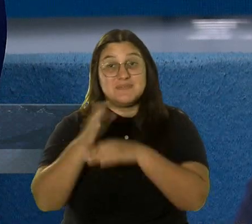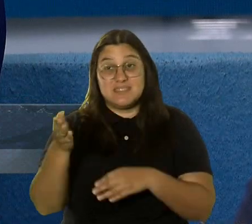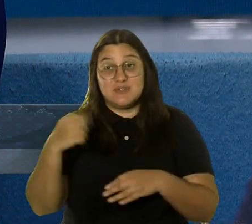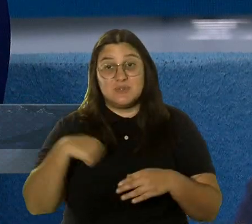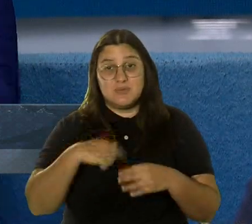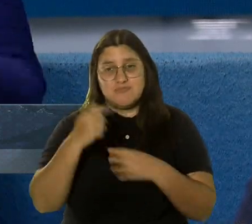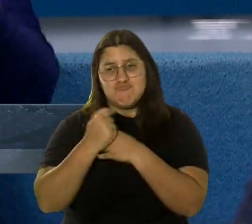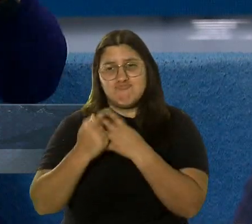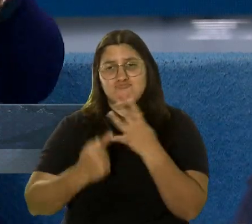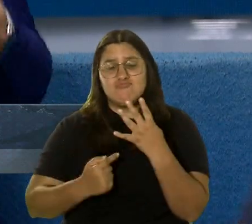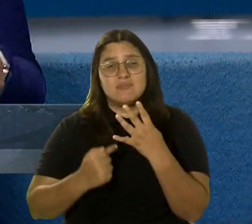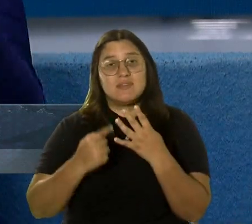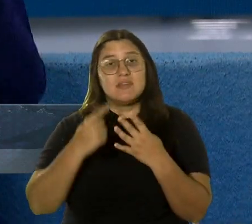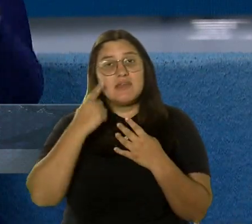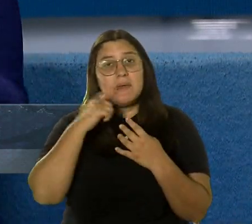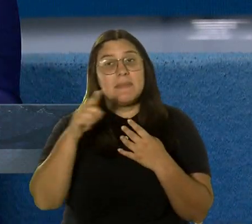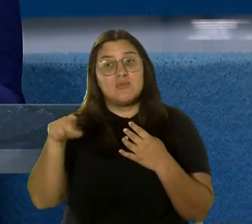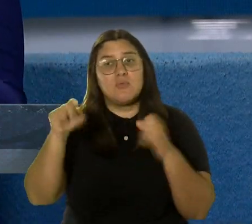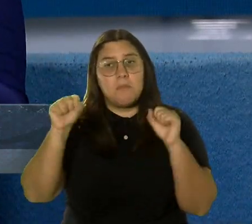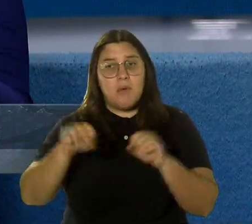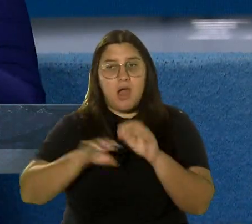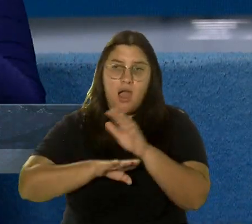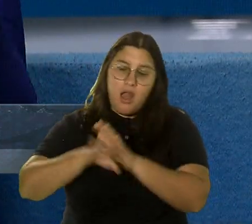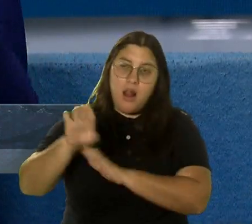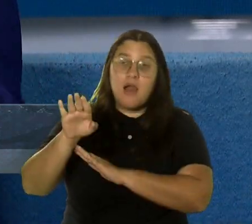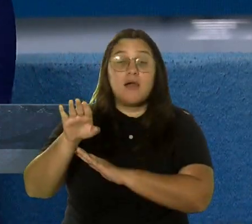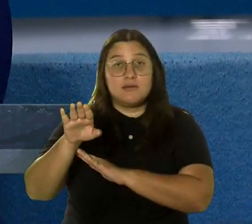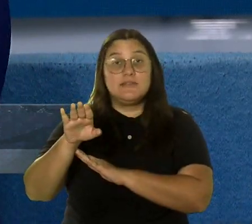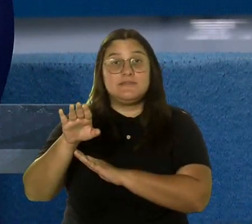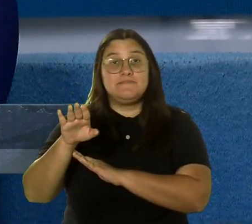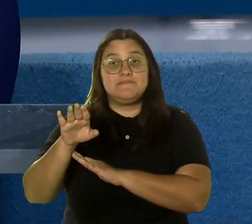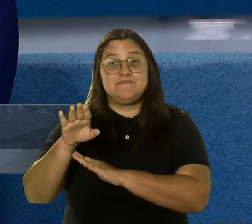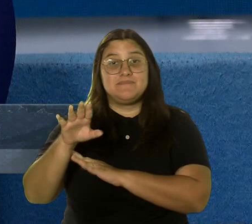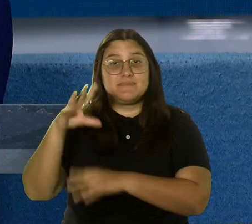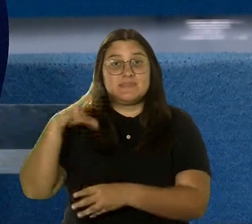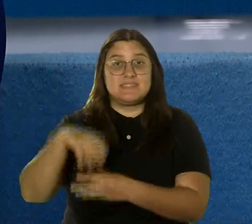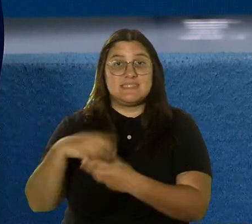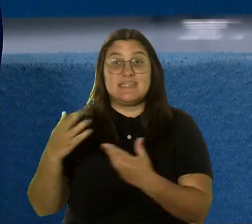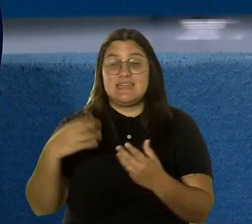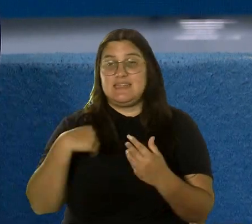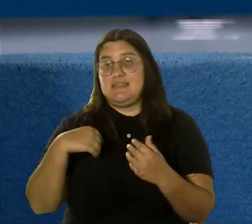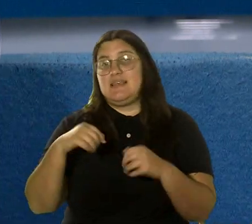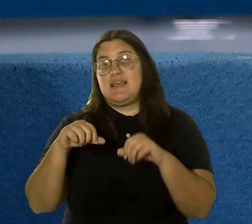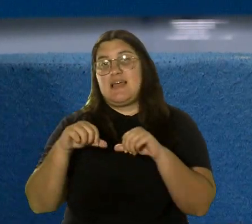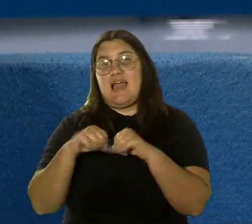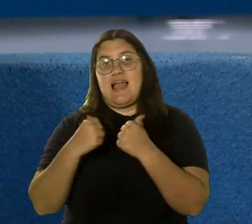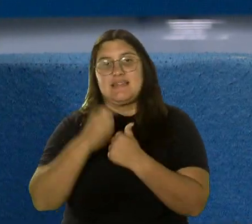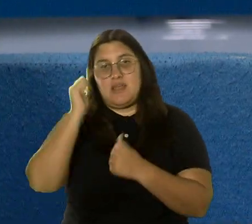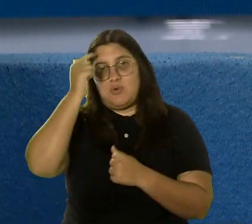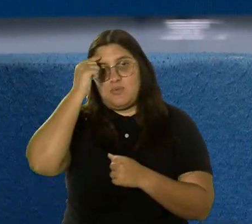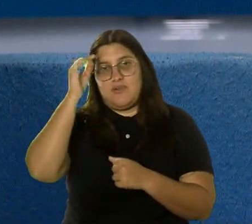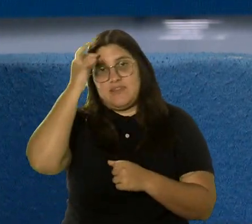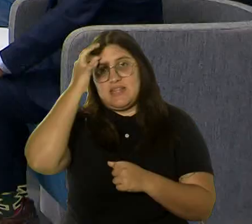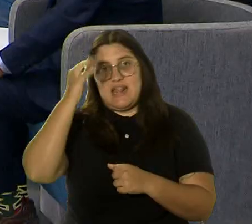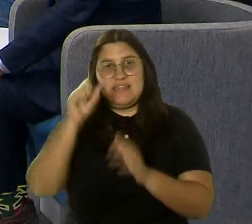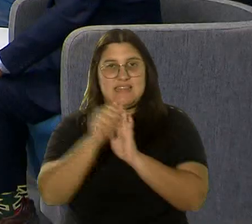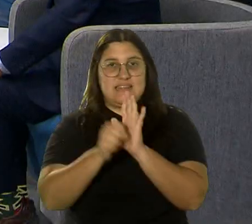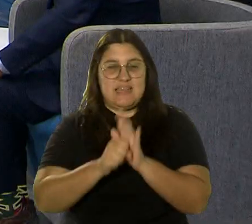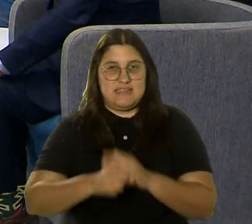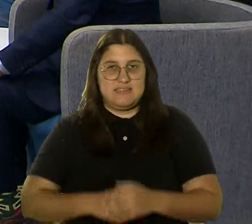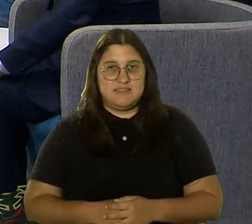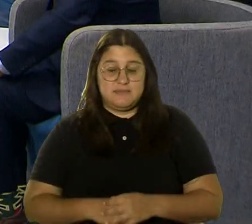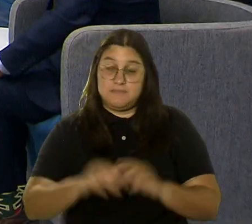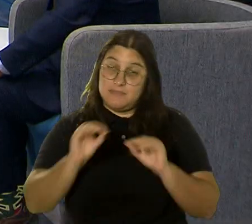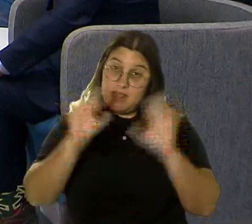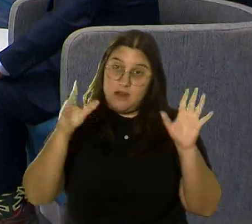disponibles para ti para que puedas crecer dentro de lo que es entonces la venta de gobierno federal y estatal. Y obviamente nosotros vamos a ser los